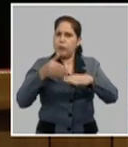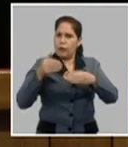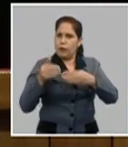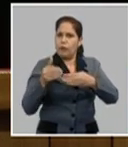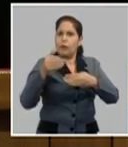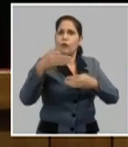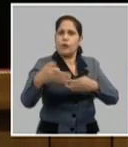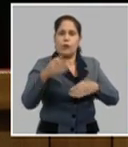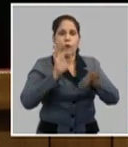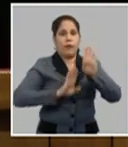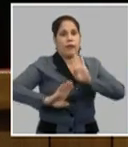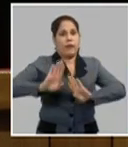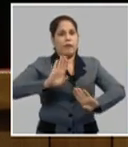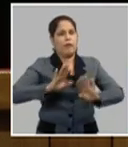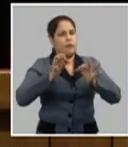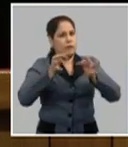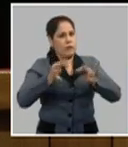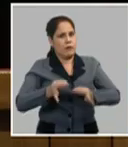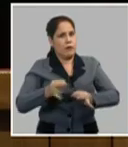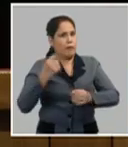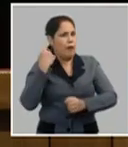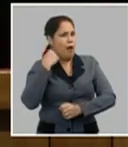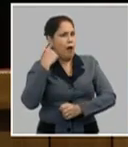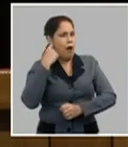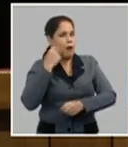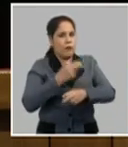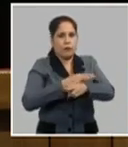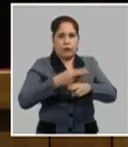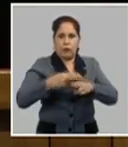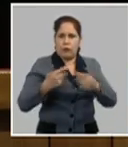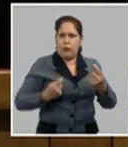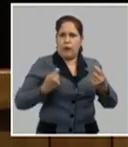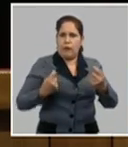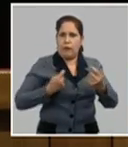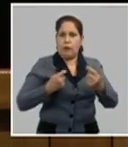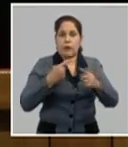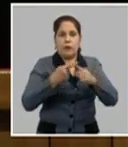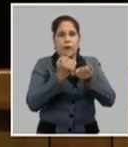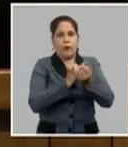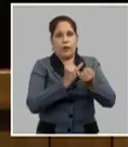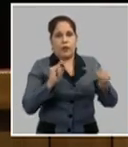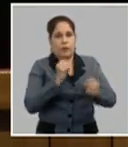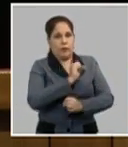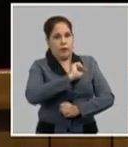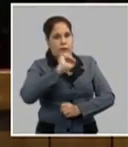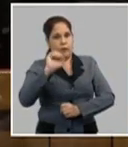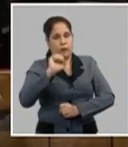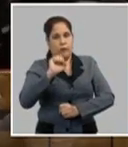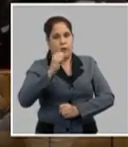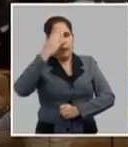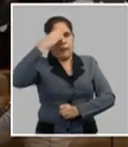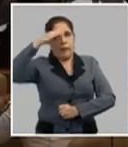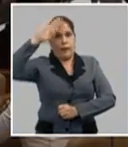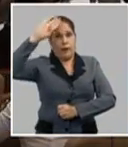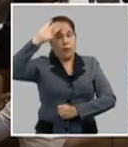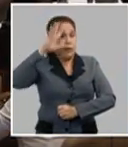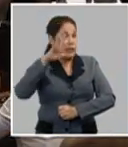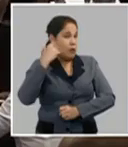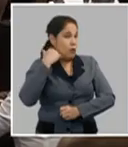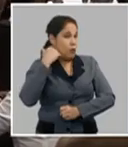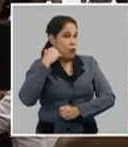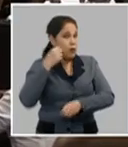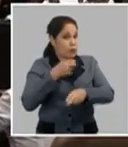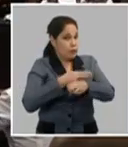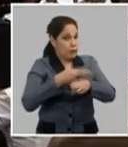defendido en todos estos años de lucha y victoria. En los cinco años